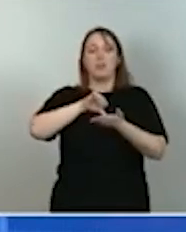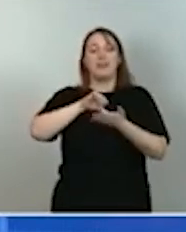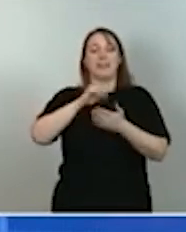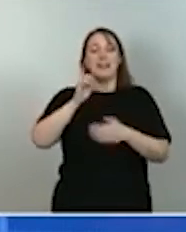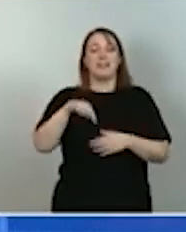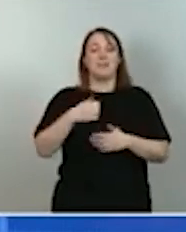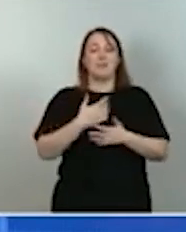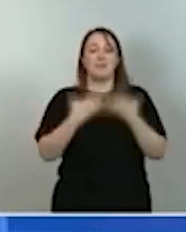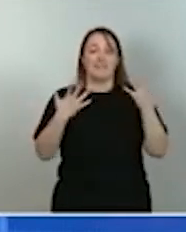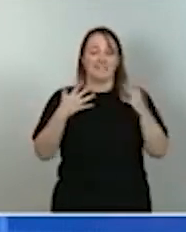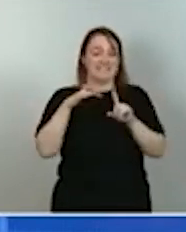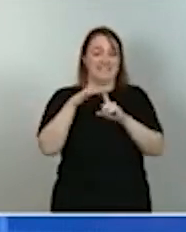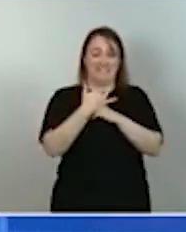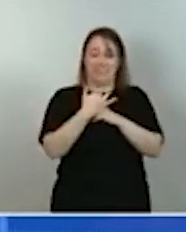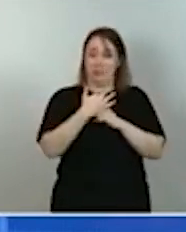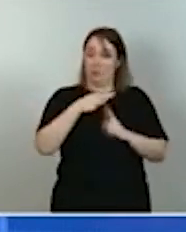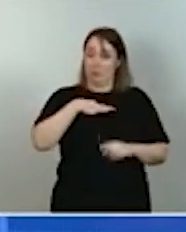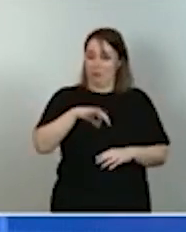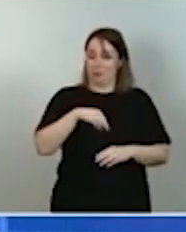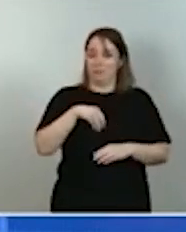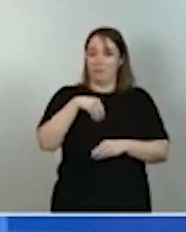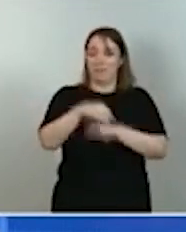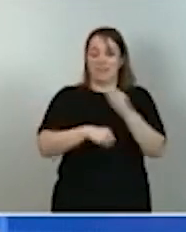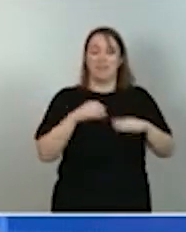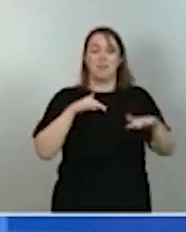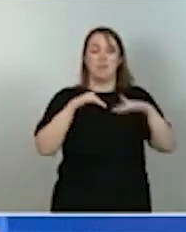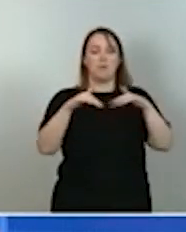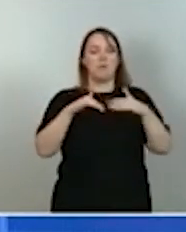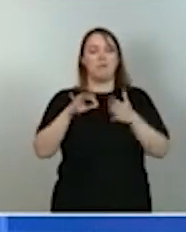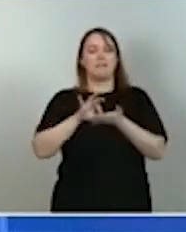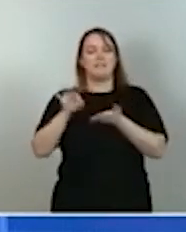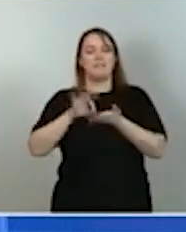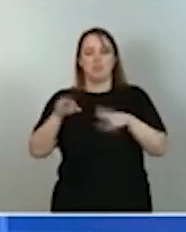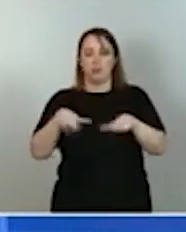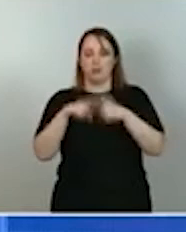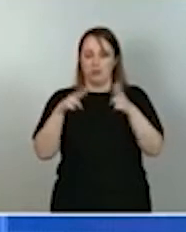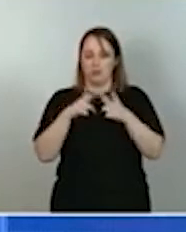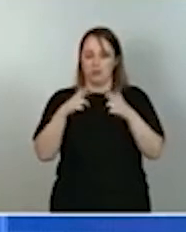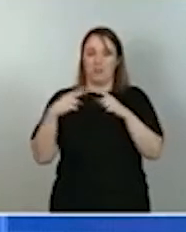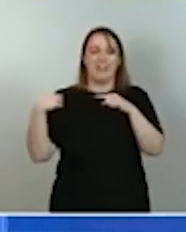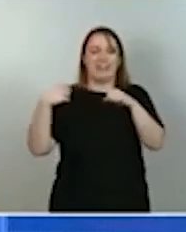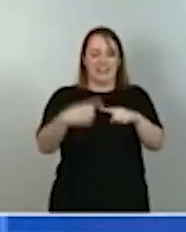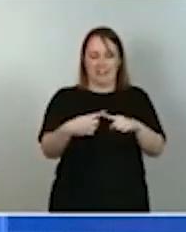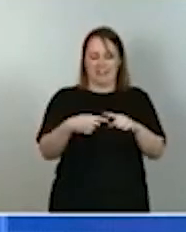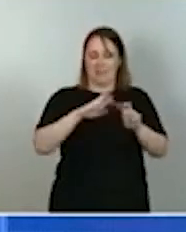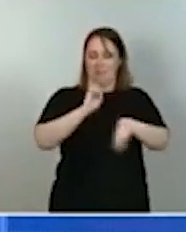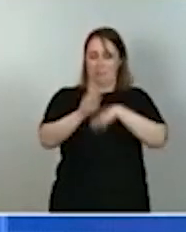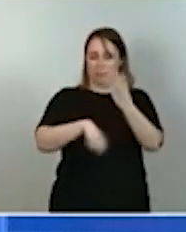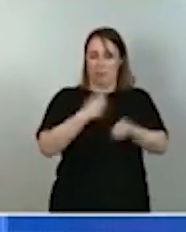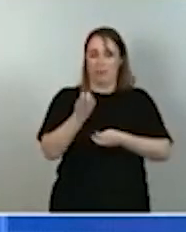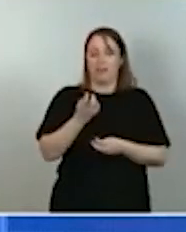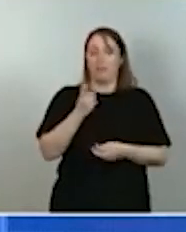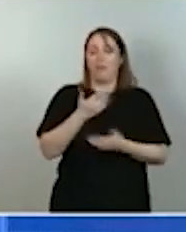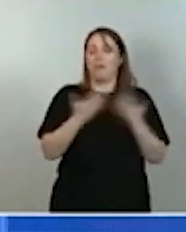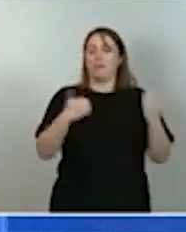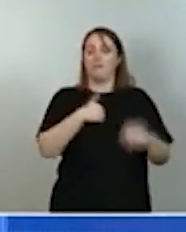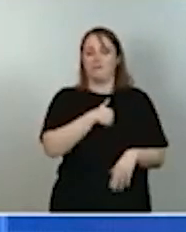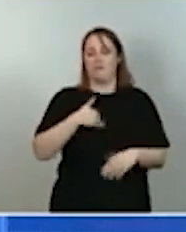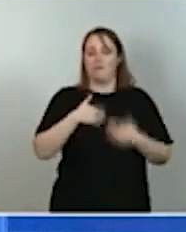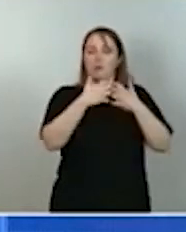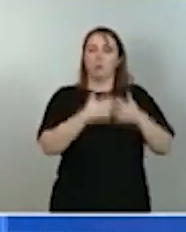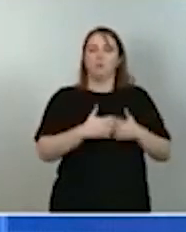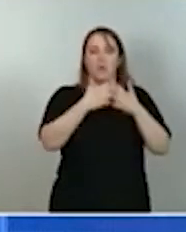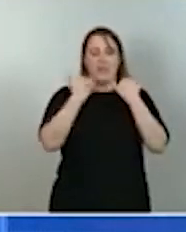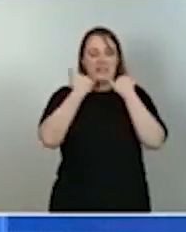en los que se lleve a cabo, incorporando movilidad, servicios sociales, generación renovable, integrando posibles funciones industriales y energéticas de los